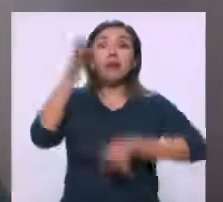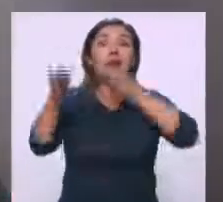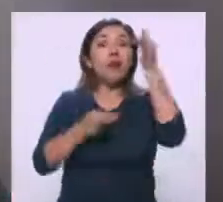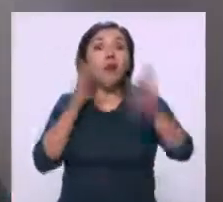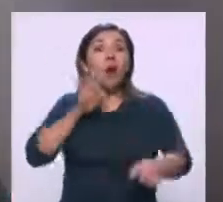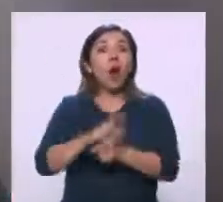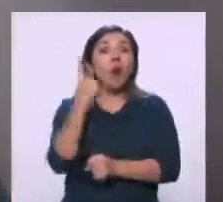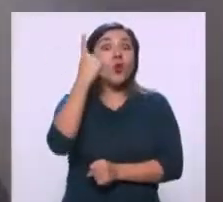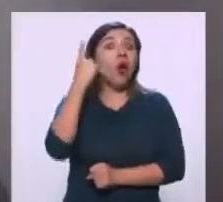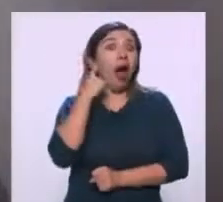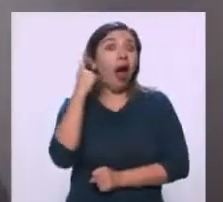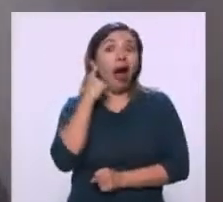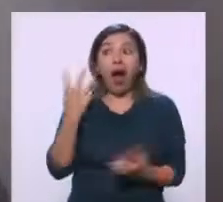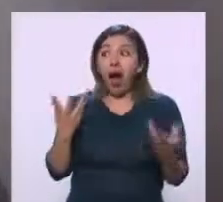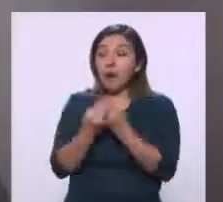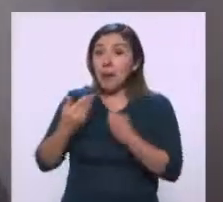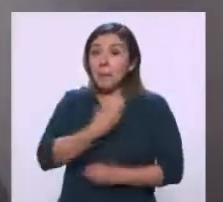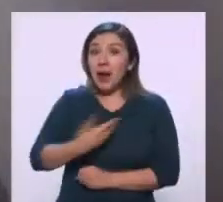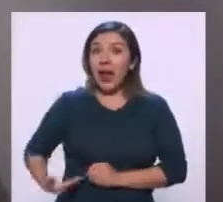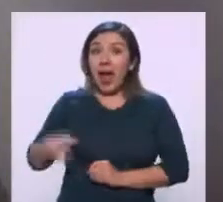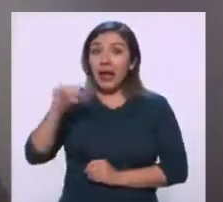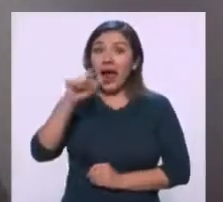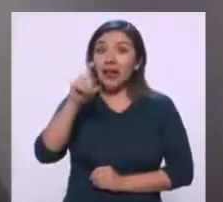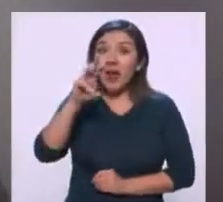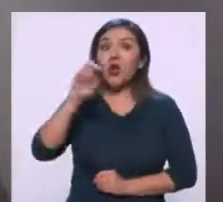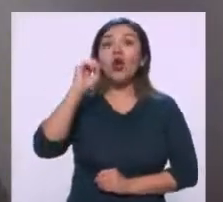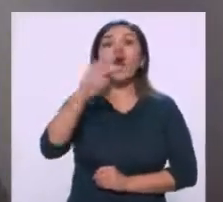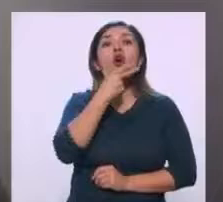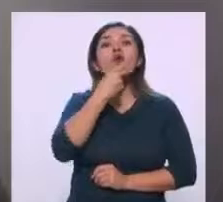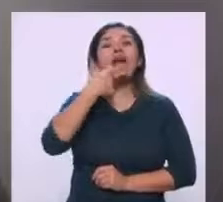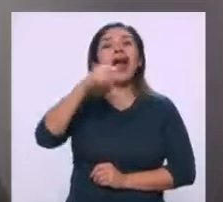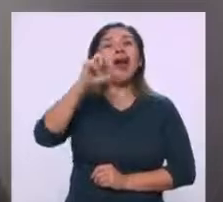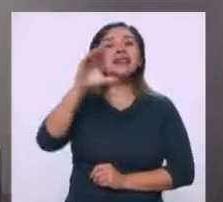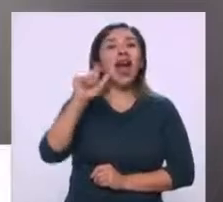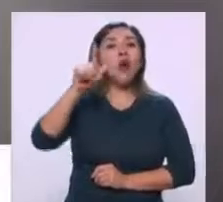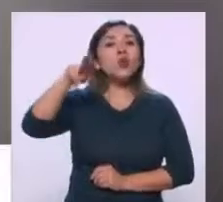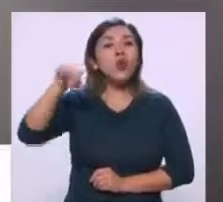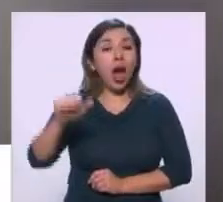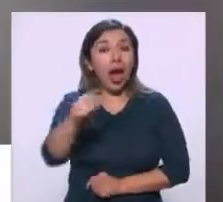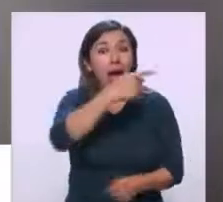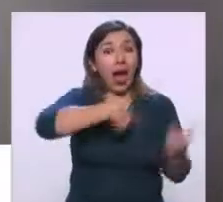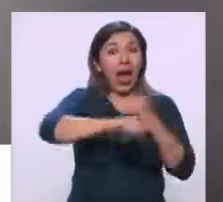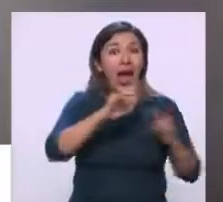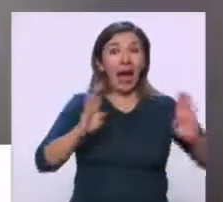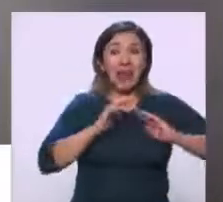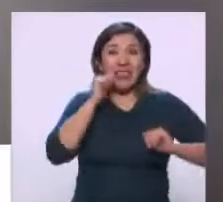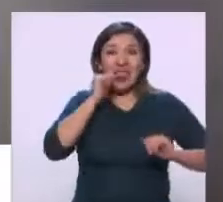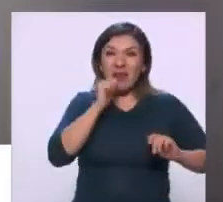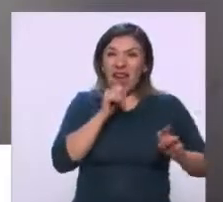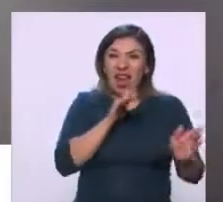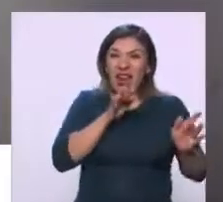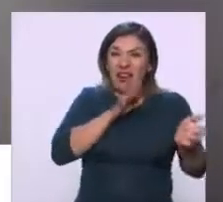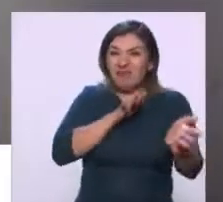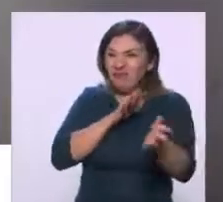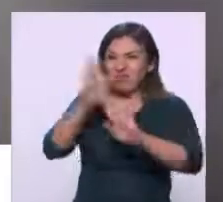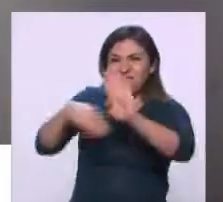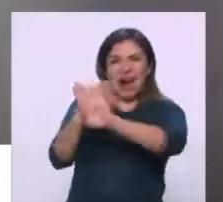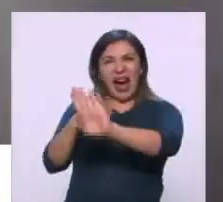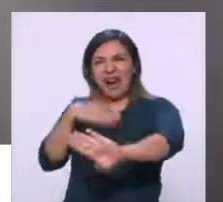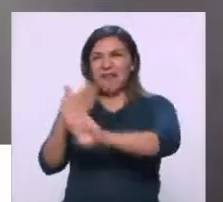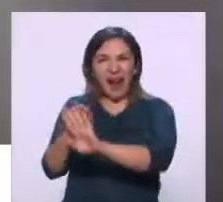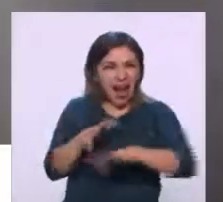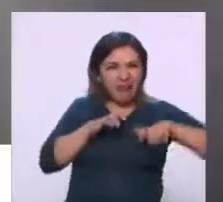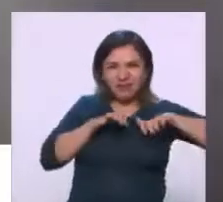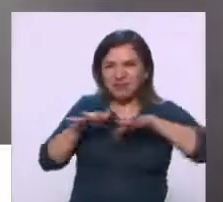relacionado con Felipe Calderón o con García Luna, estos ejércitos digitales que cotidianamente están haciendo uno